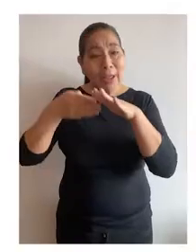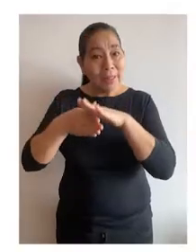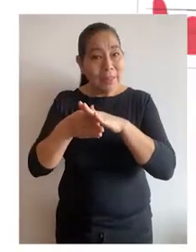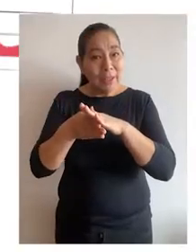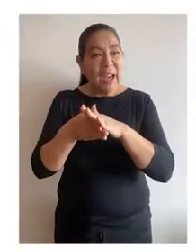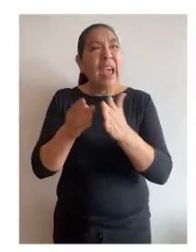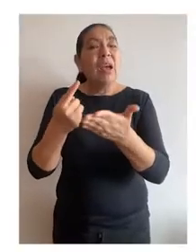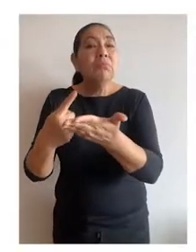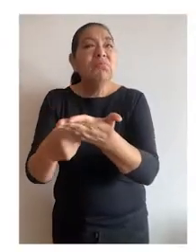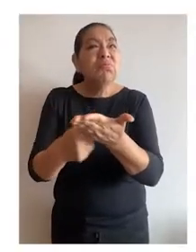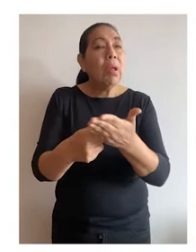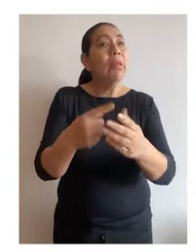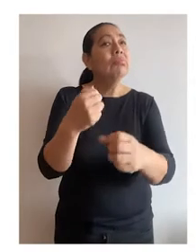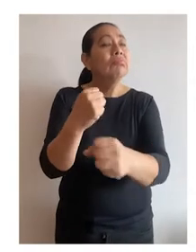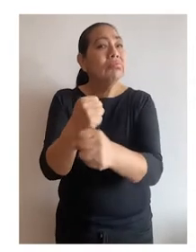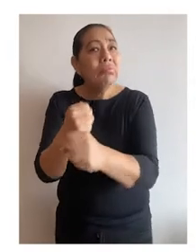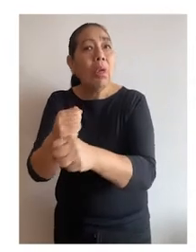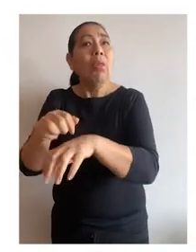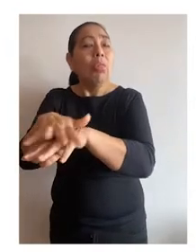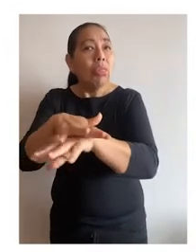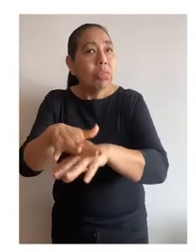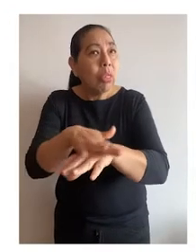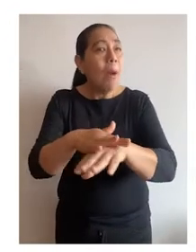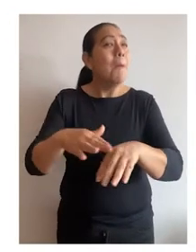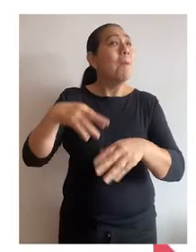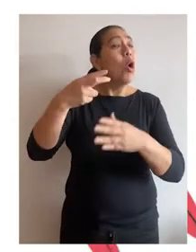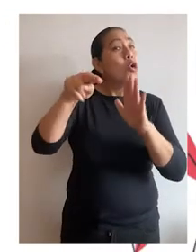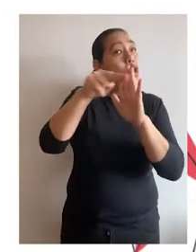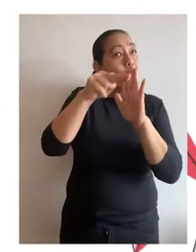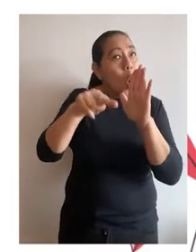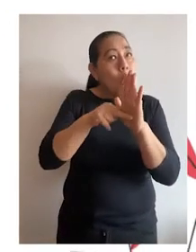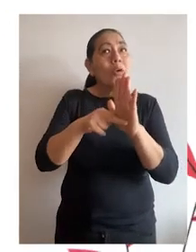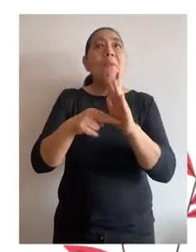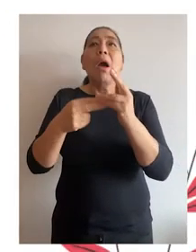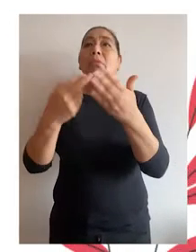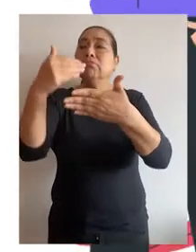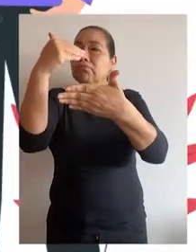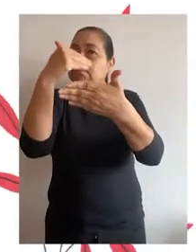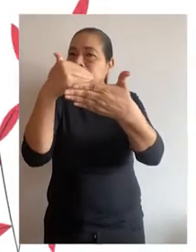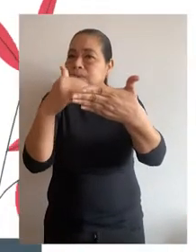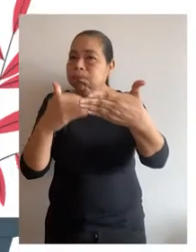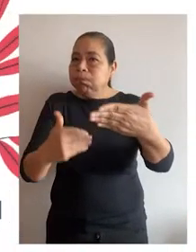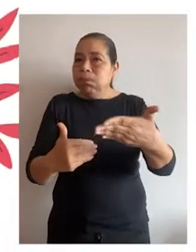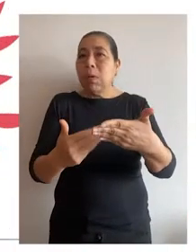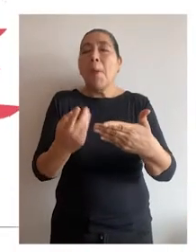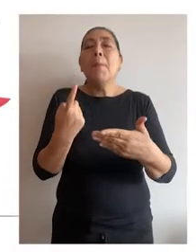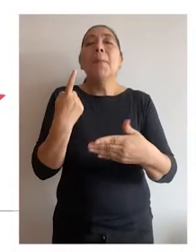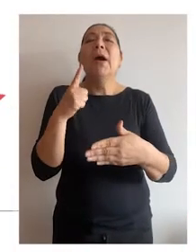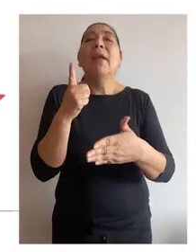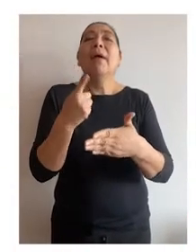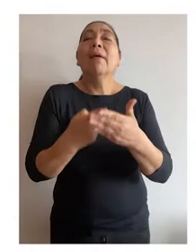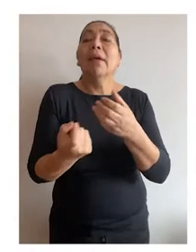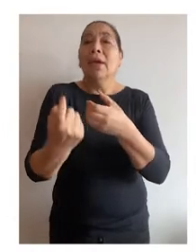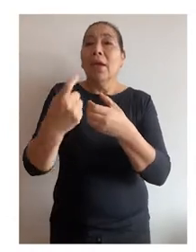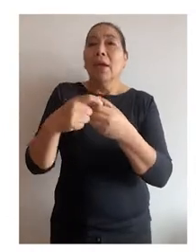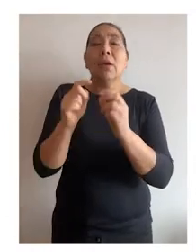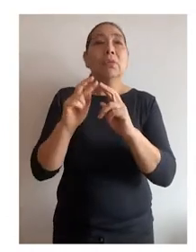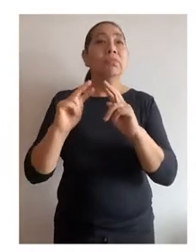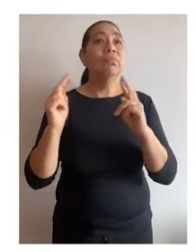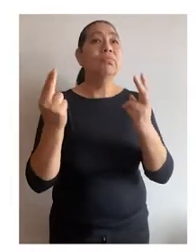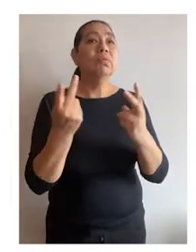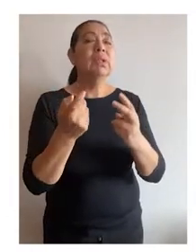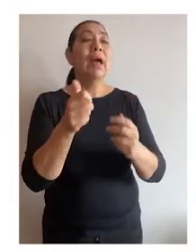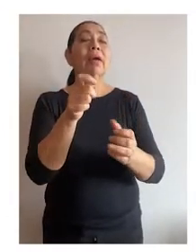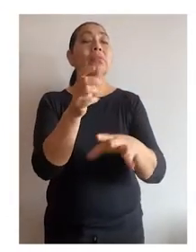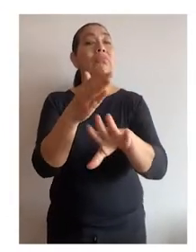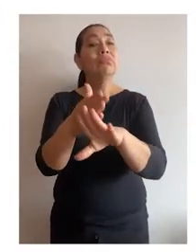Es el conjunto de acciones, actividades, planes, políticas, normas, registros, procedimientos y métodos, incluido el